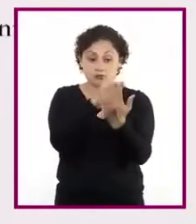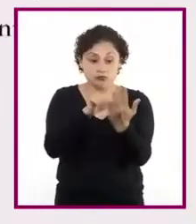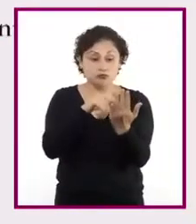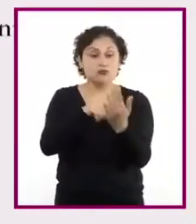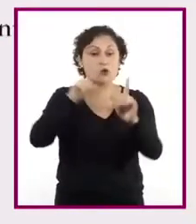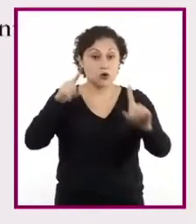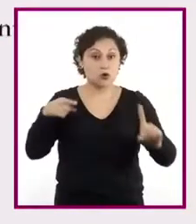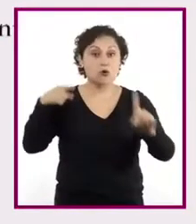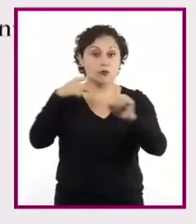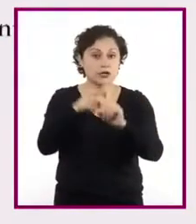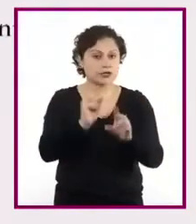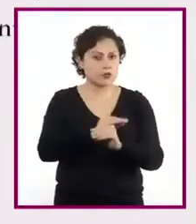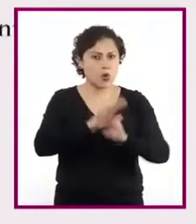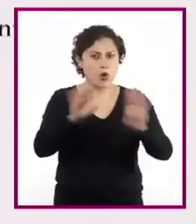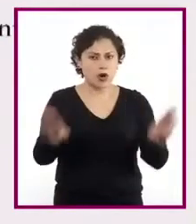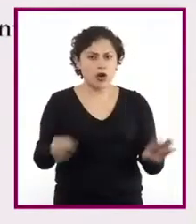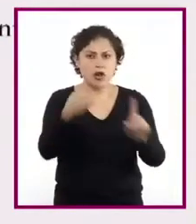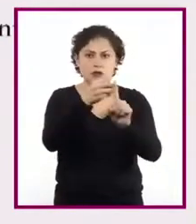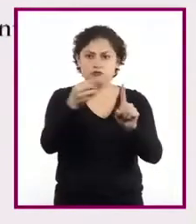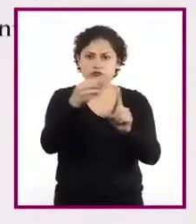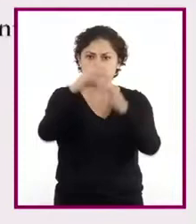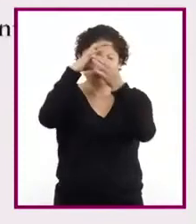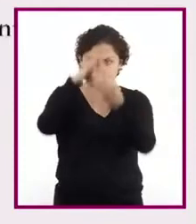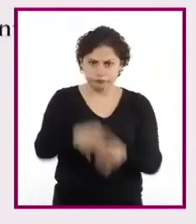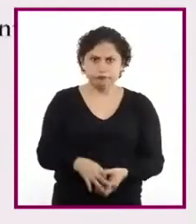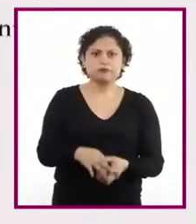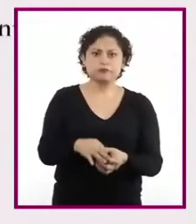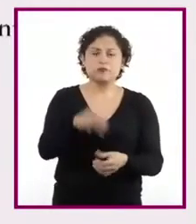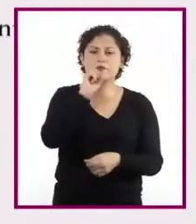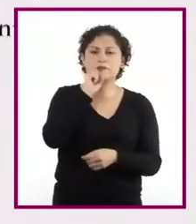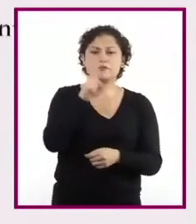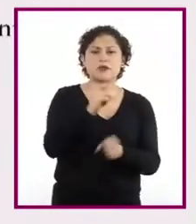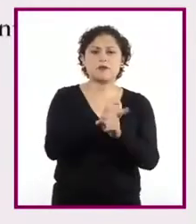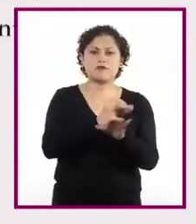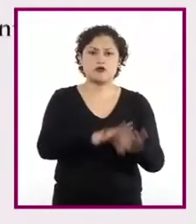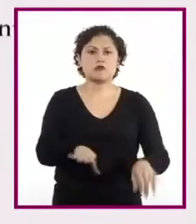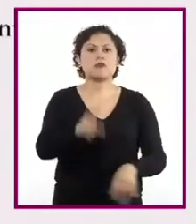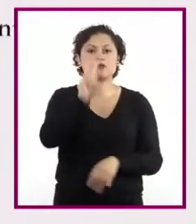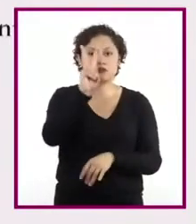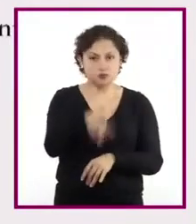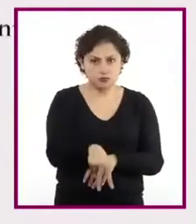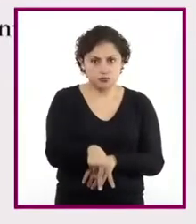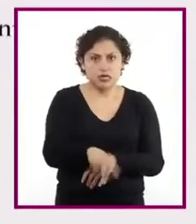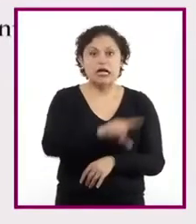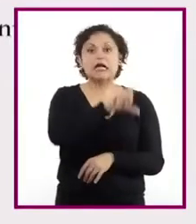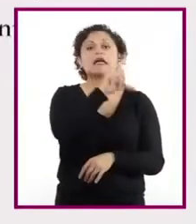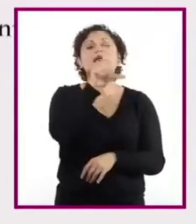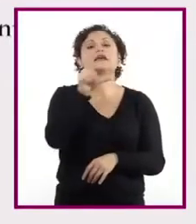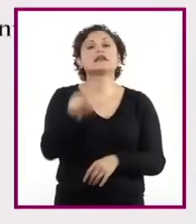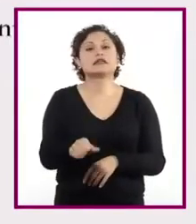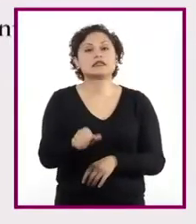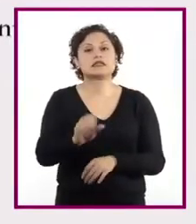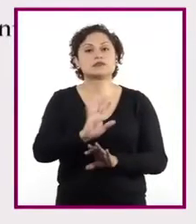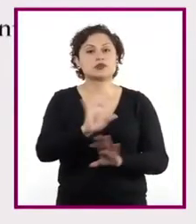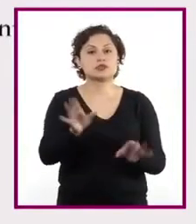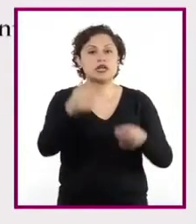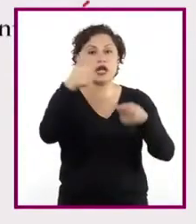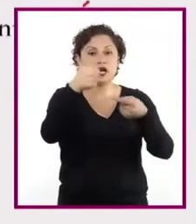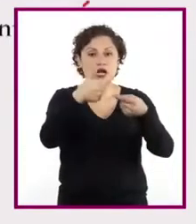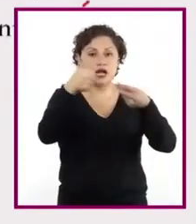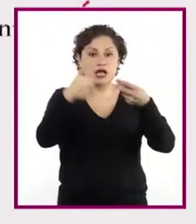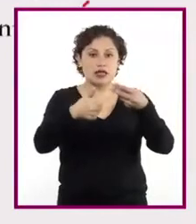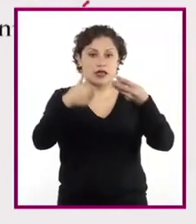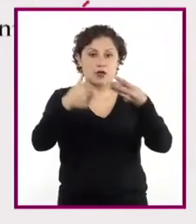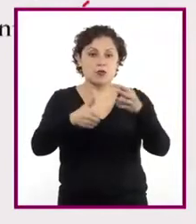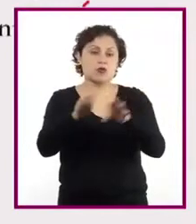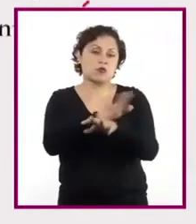todas las ideas se expresen con claridad, que el contenido sea el correcto y posteriormente ir a lo particular, como